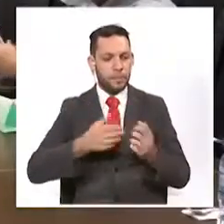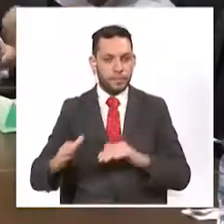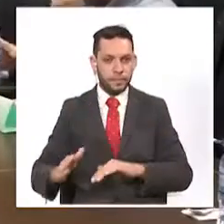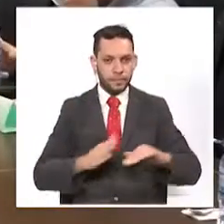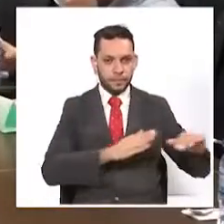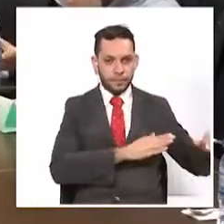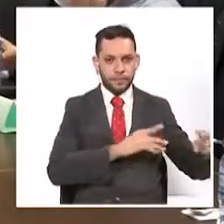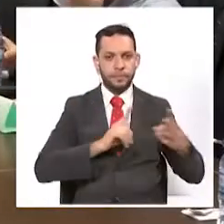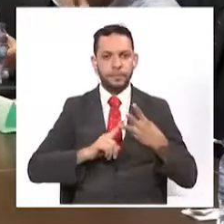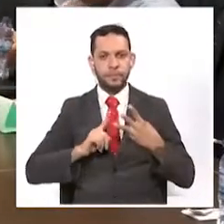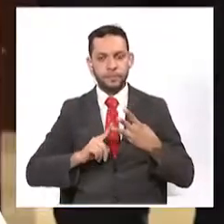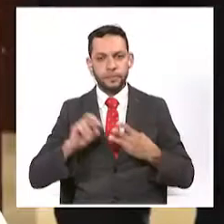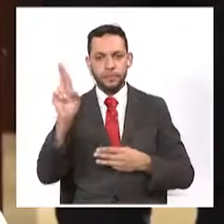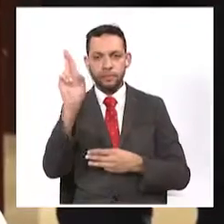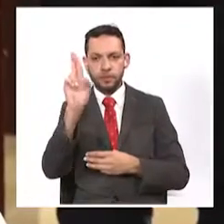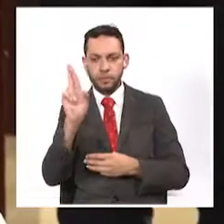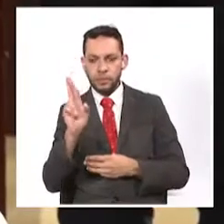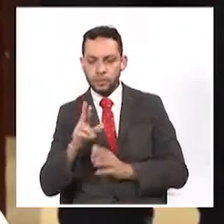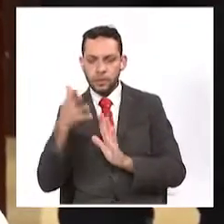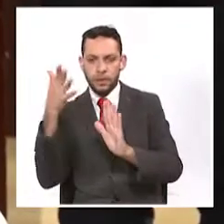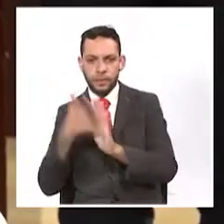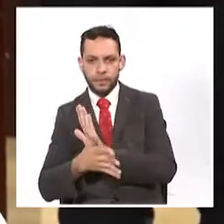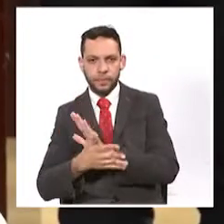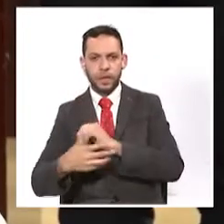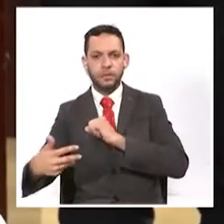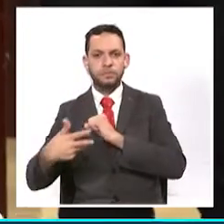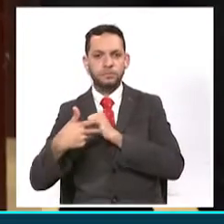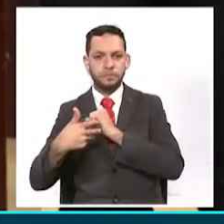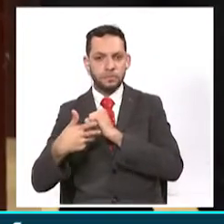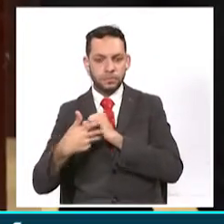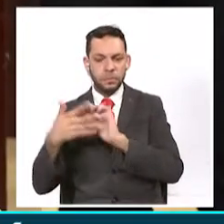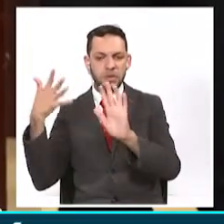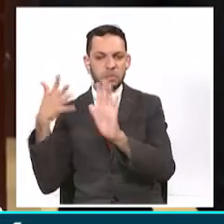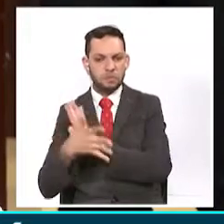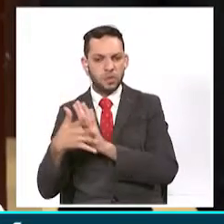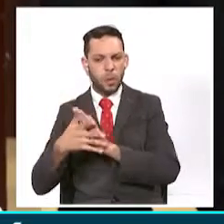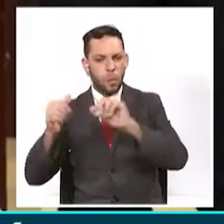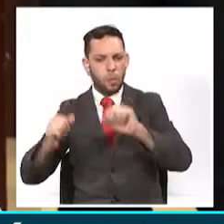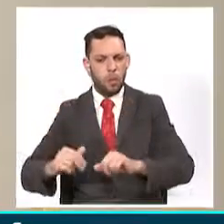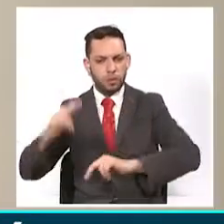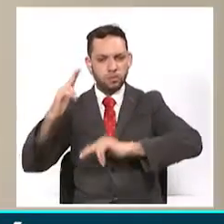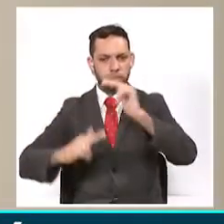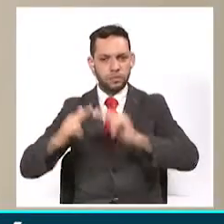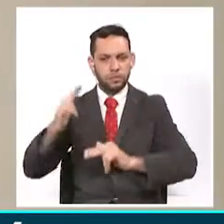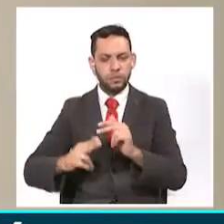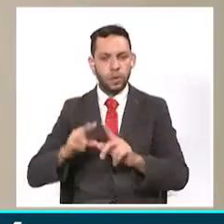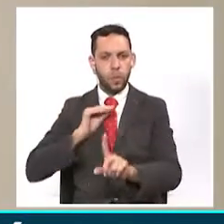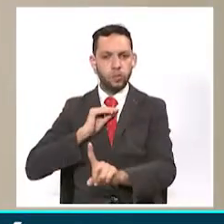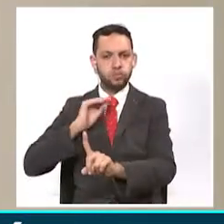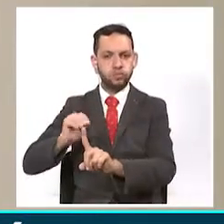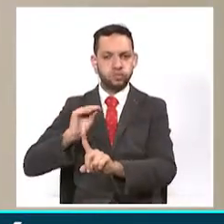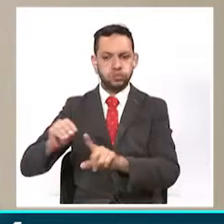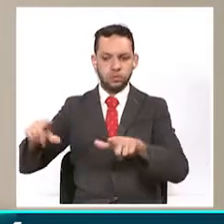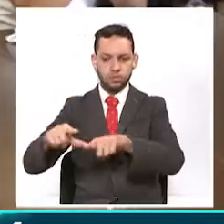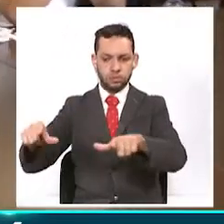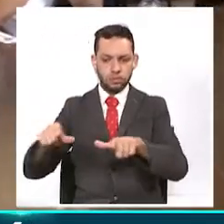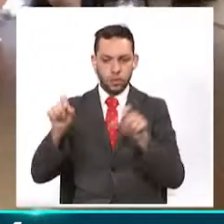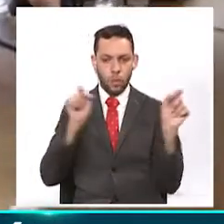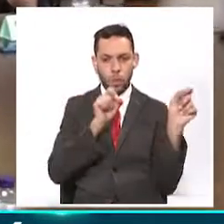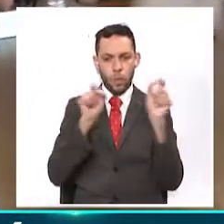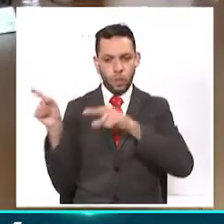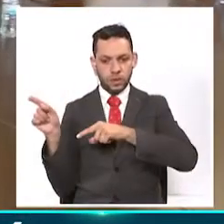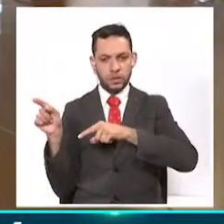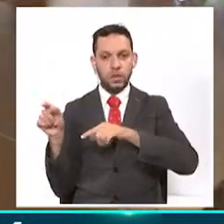Con el anuncio por parte del director general del SENA, Carlos Mario Estrada, de la construcción del Centro de Formación en la Plataforma Logística del Eje